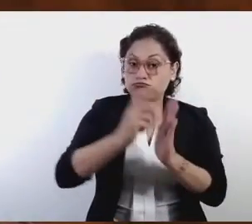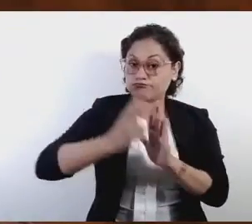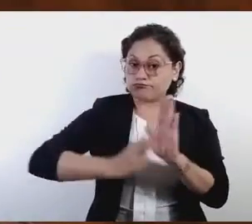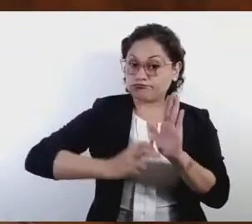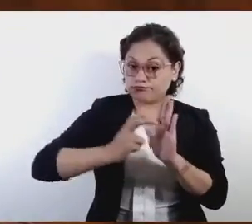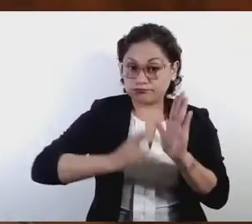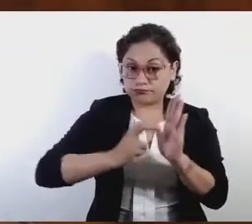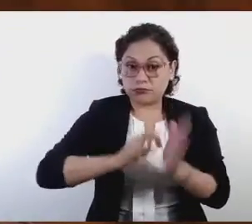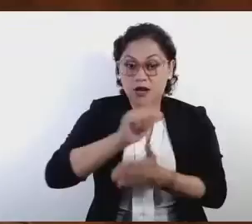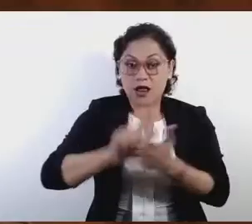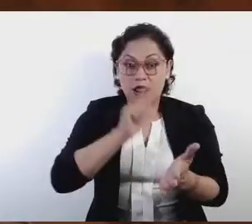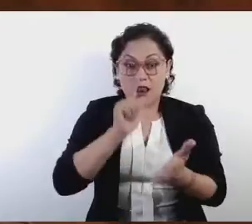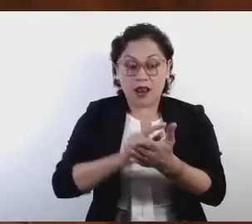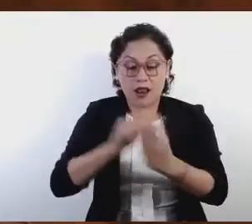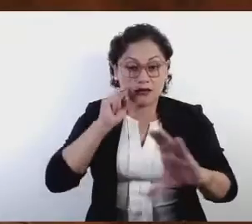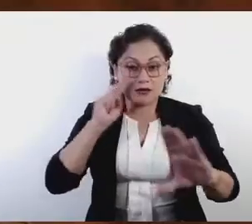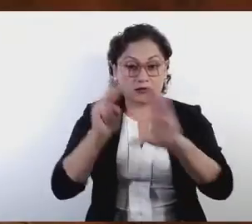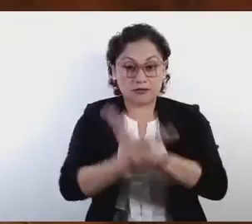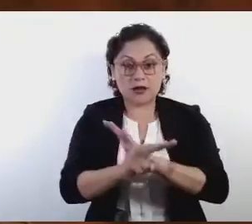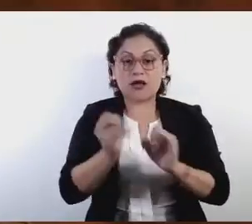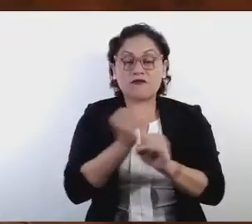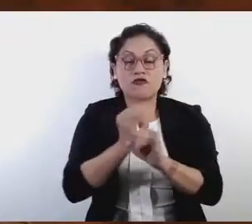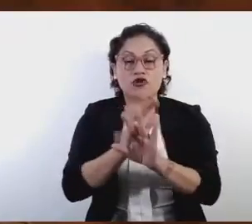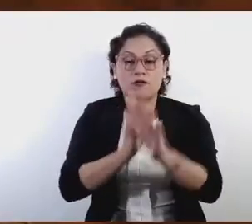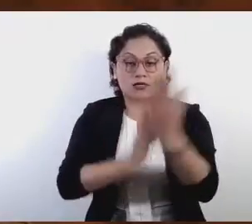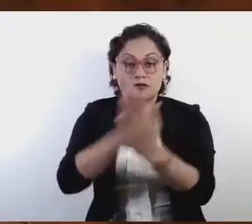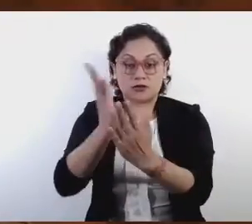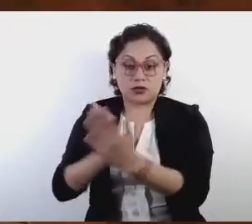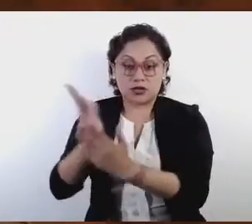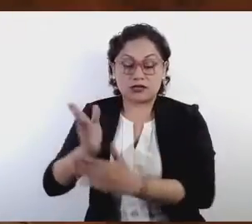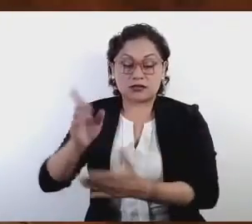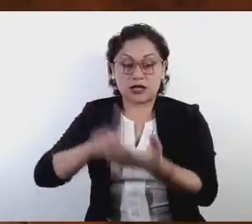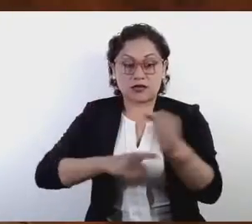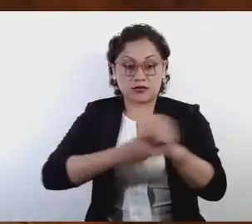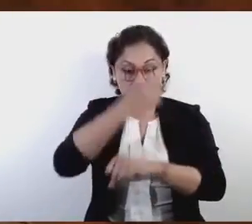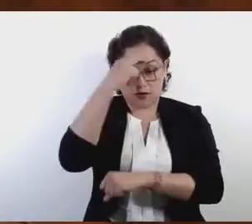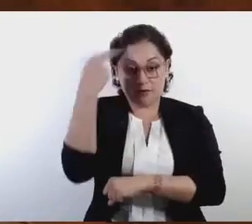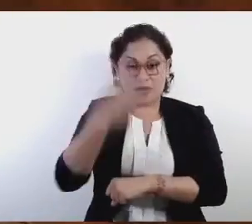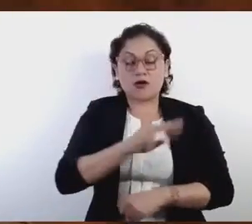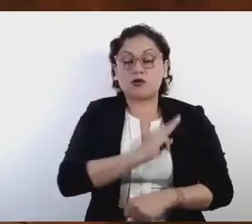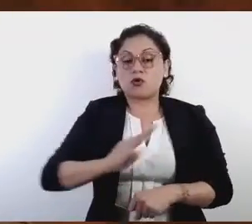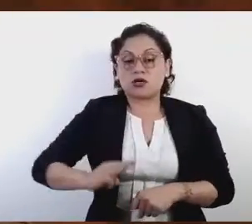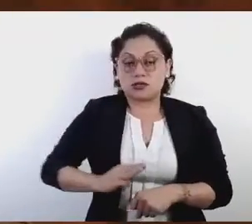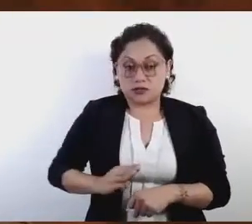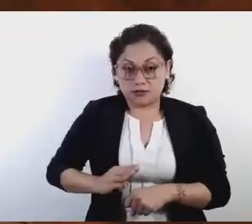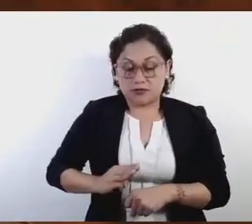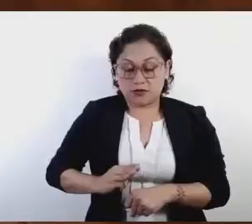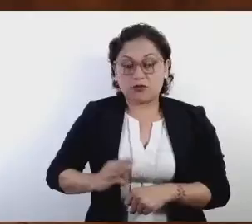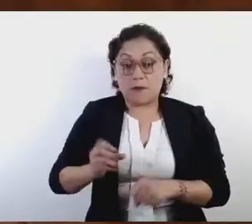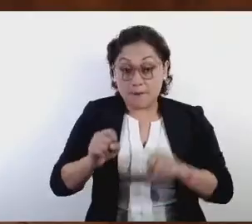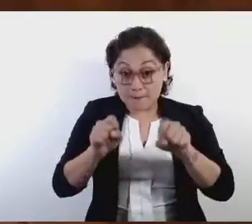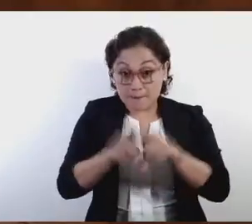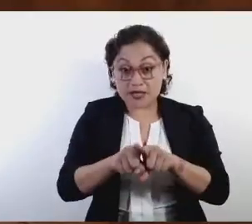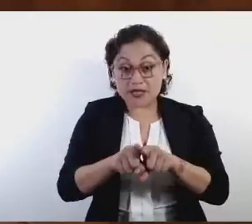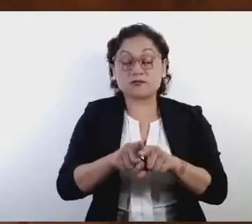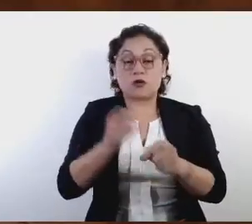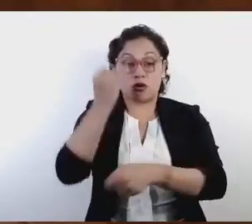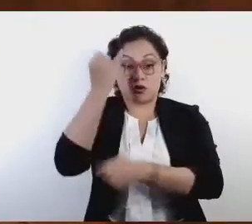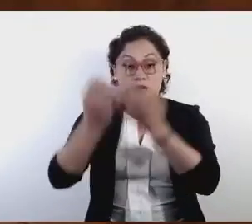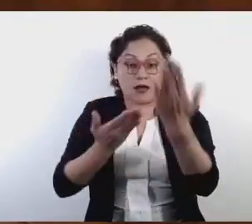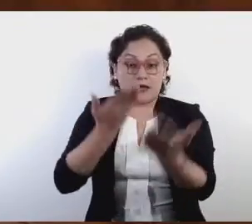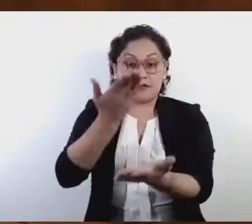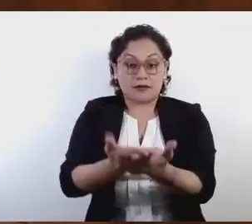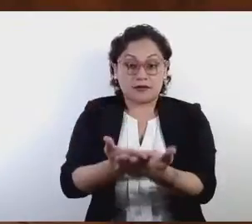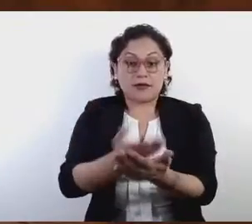de Transparencia y Acceso a la Información Pública del Estado de México y municipios, en términos de este dictamen y de proyectos de decreto